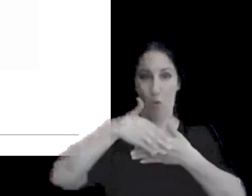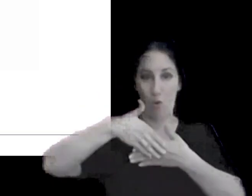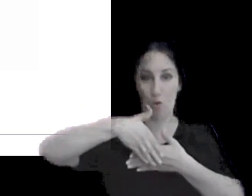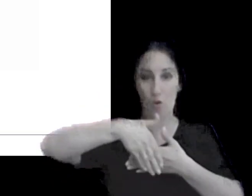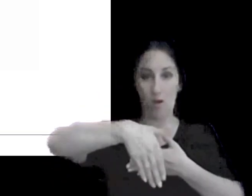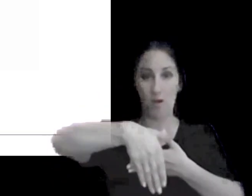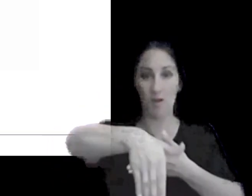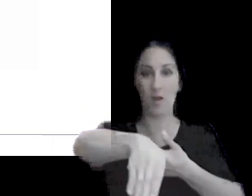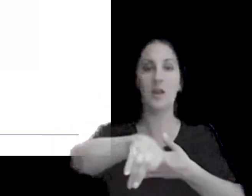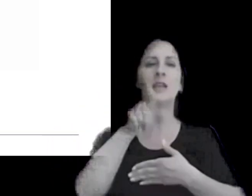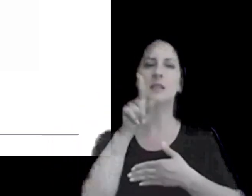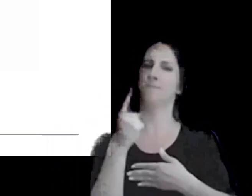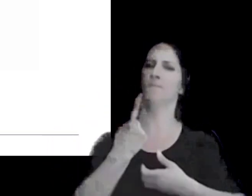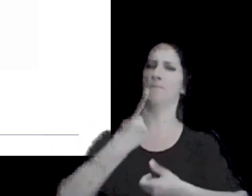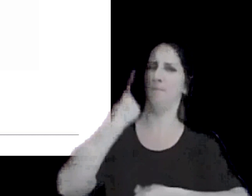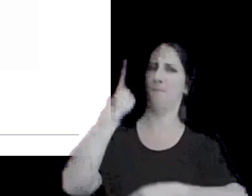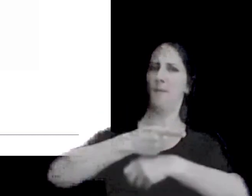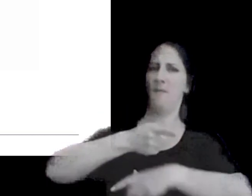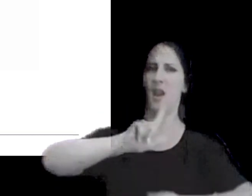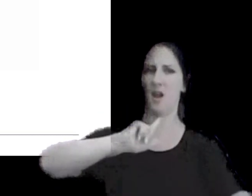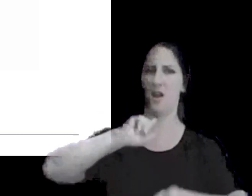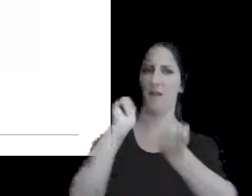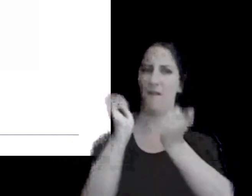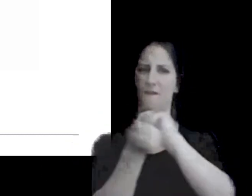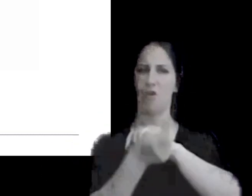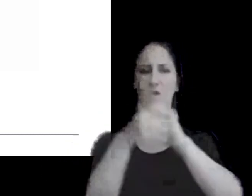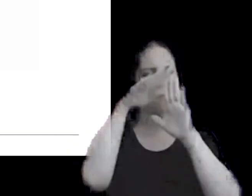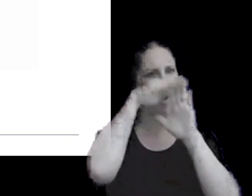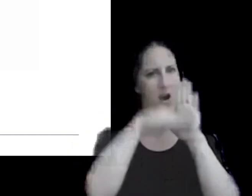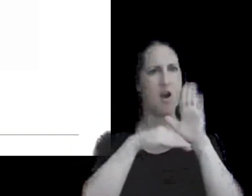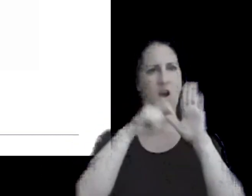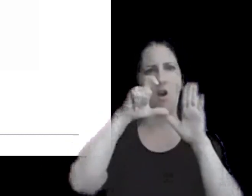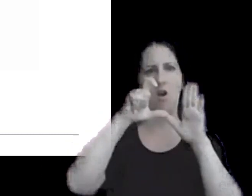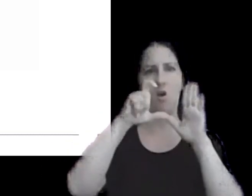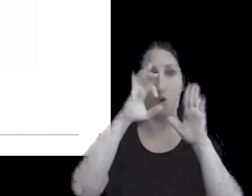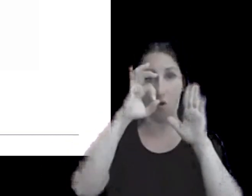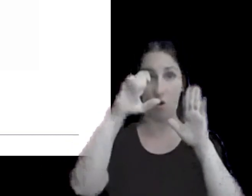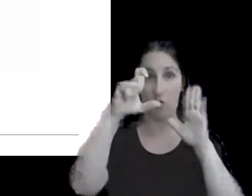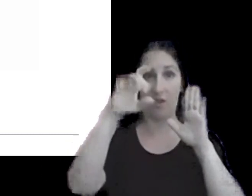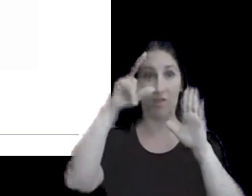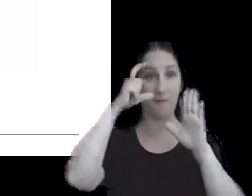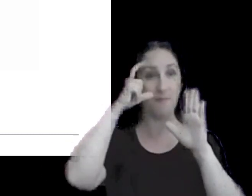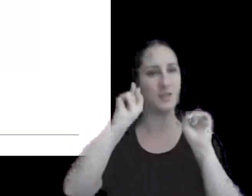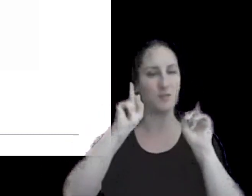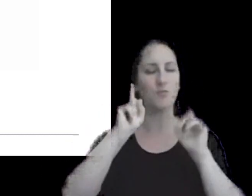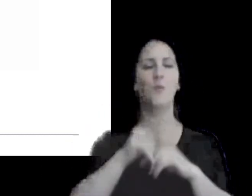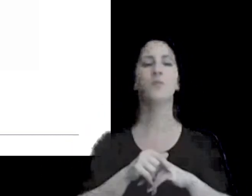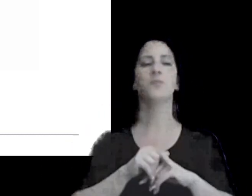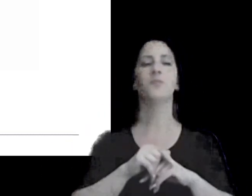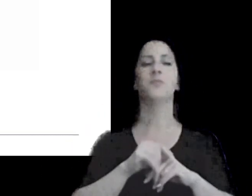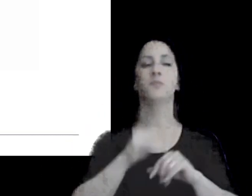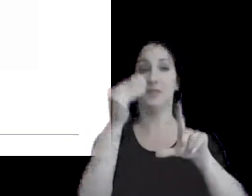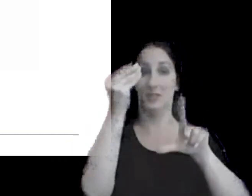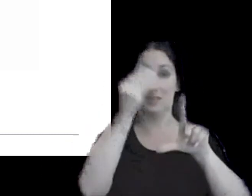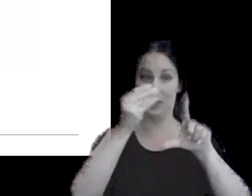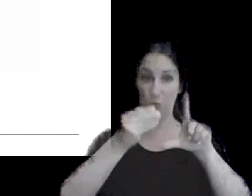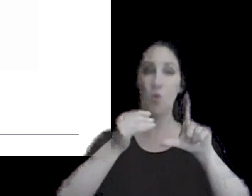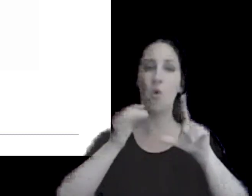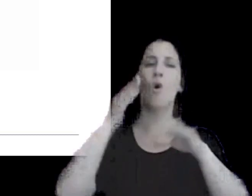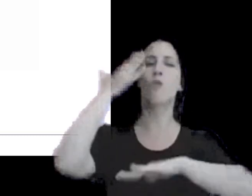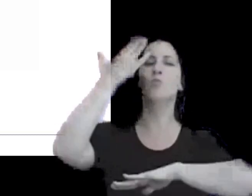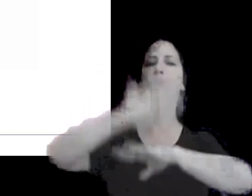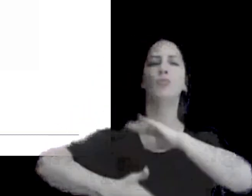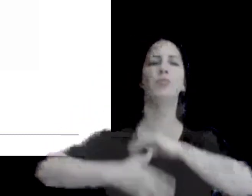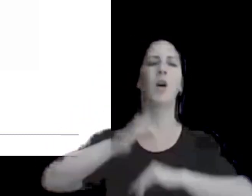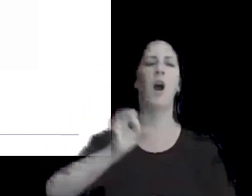una de las primeras reformas de los lineamientos de la OCDE en la materia este gráfico llega hasta el 2018 donde